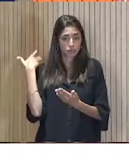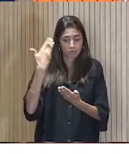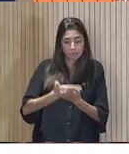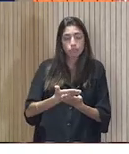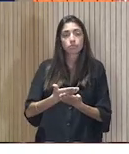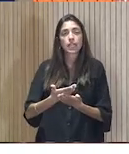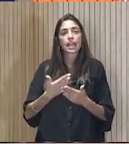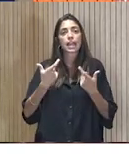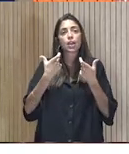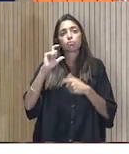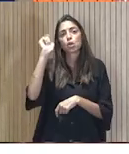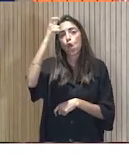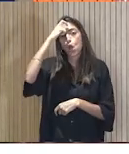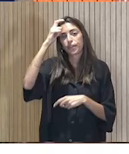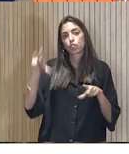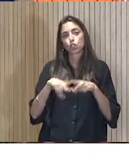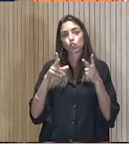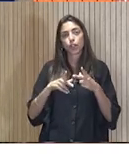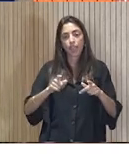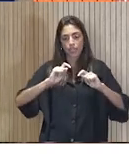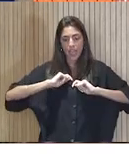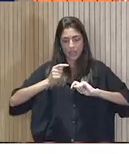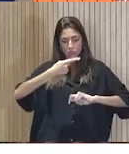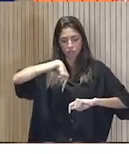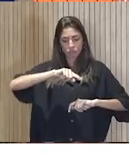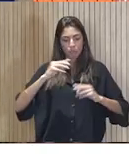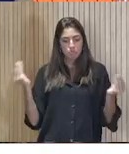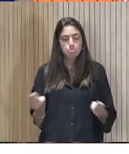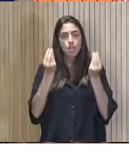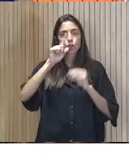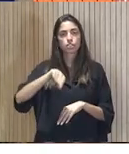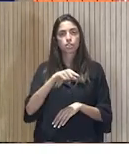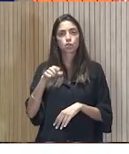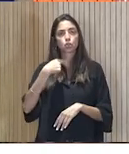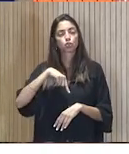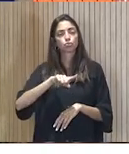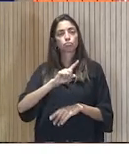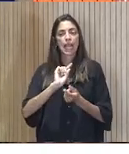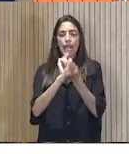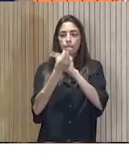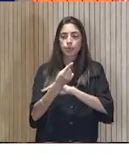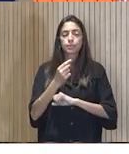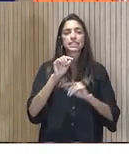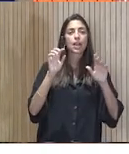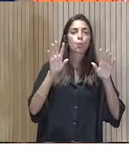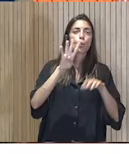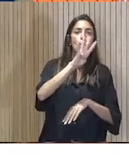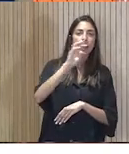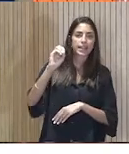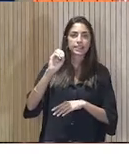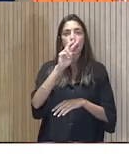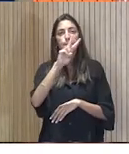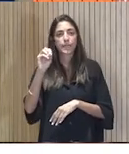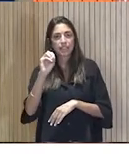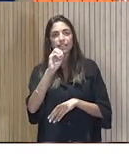social nos ha hecho mejores? ¿Hemos cambiado mucho en 40, 30, 20, 10 años? Totalmente, eso